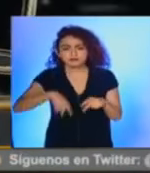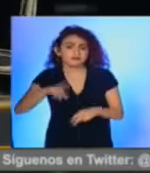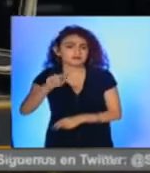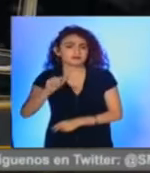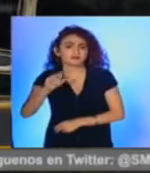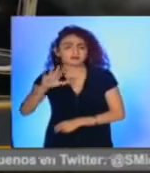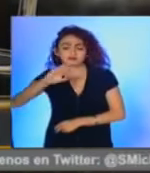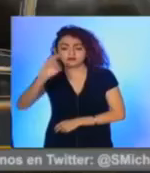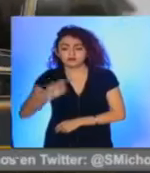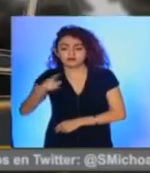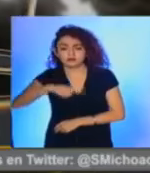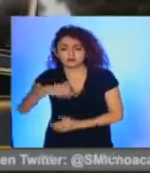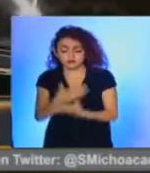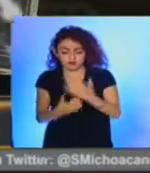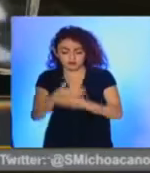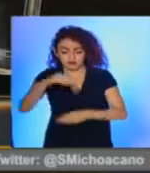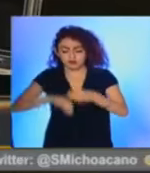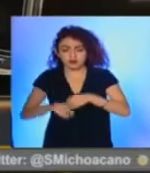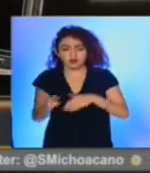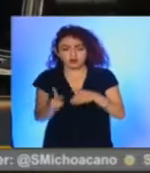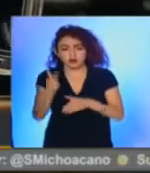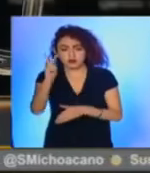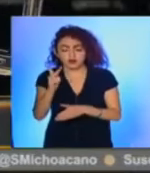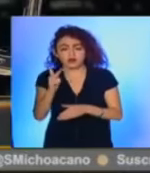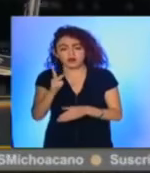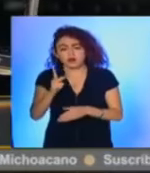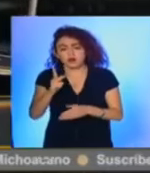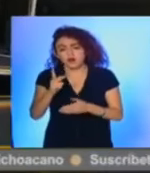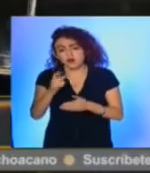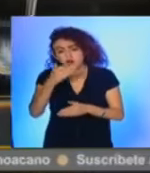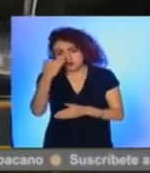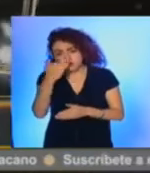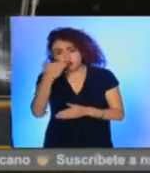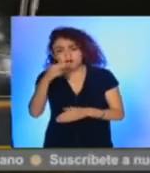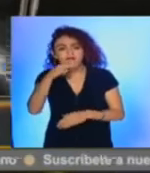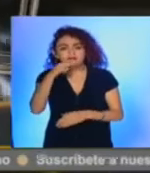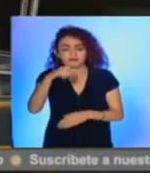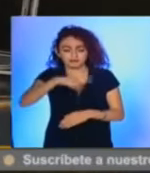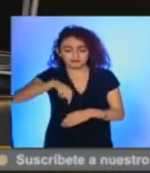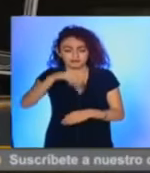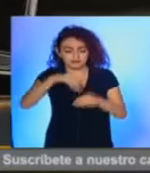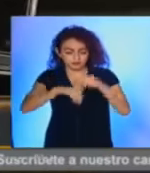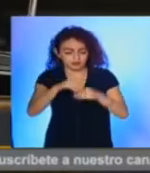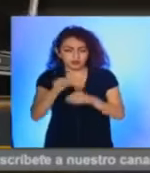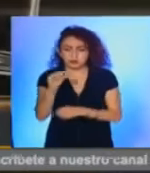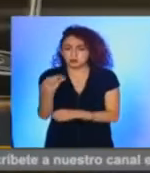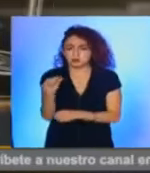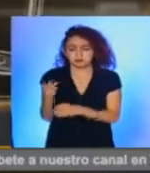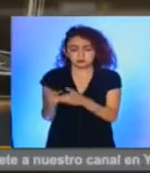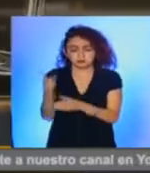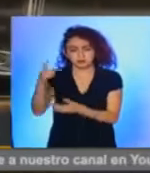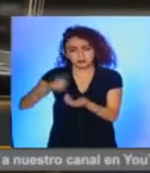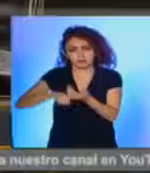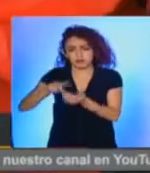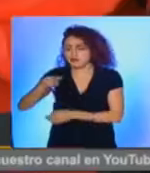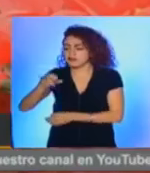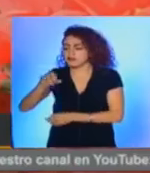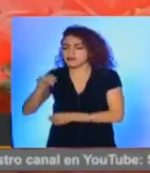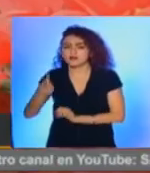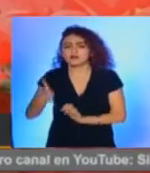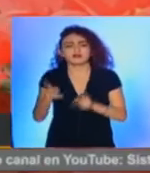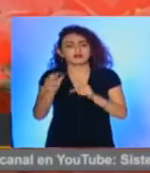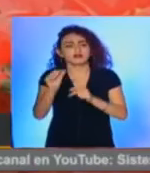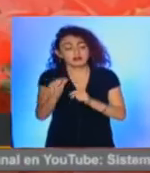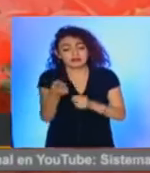85% de la producción de Nochebuena ha sido vendida. Son muy pocos los productores que aún tienen planta en los viveros. No